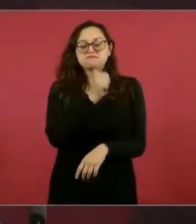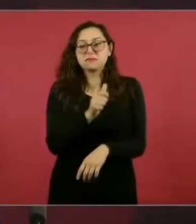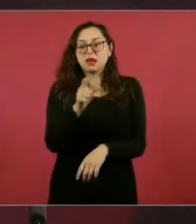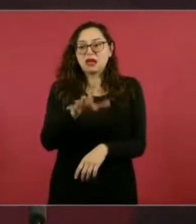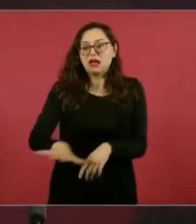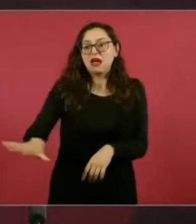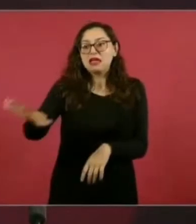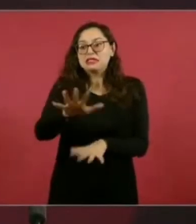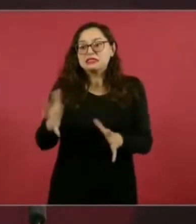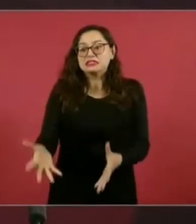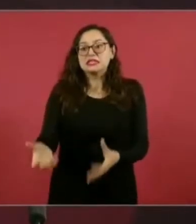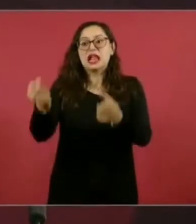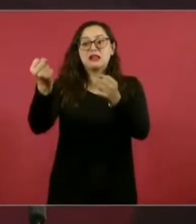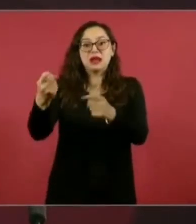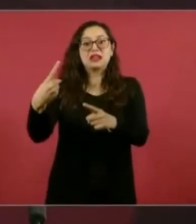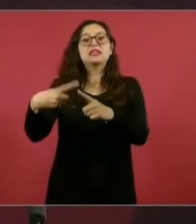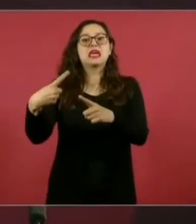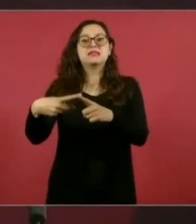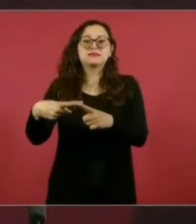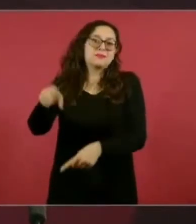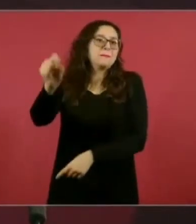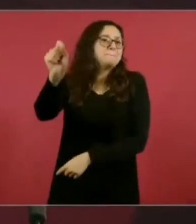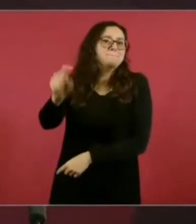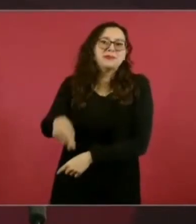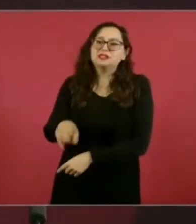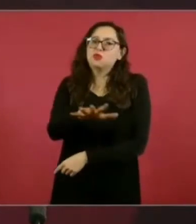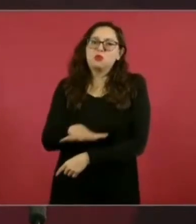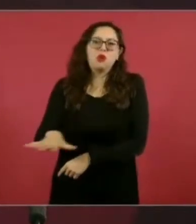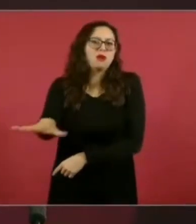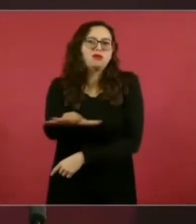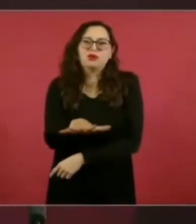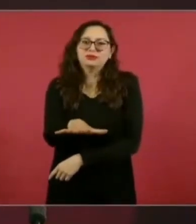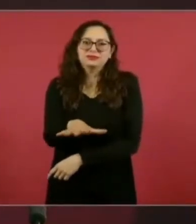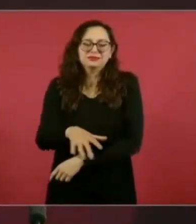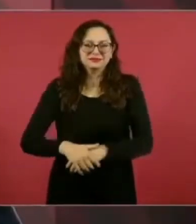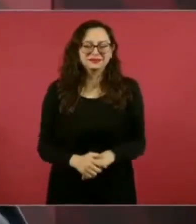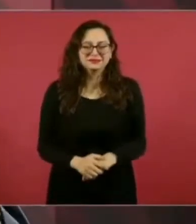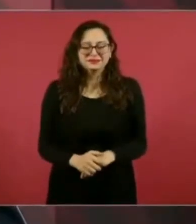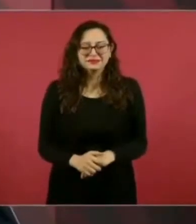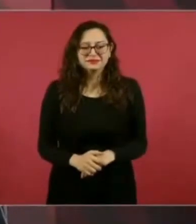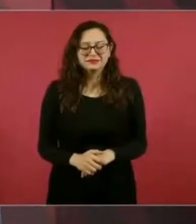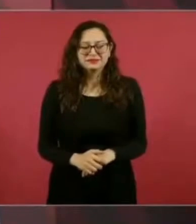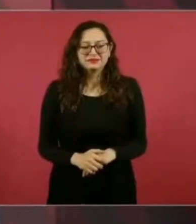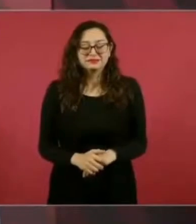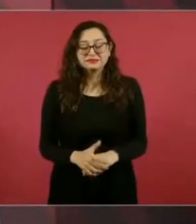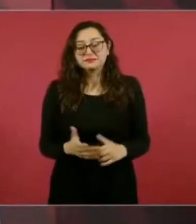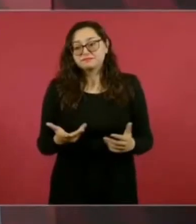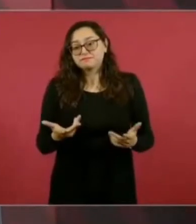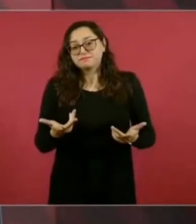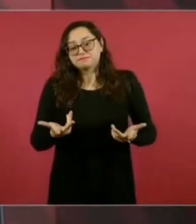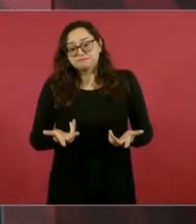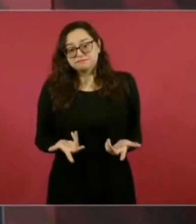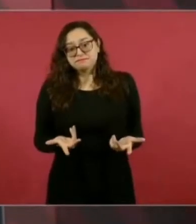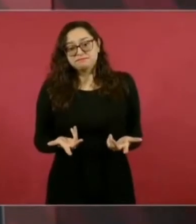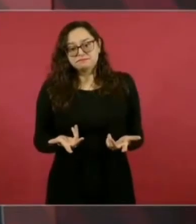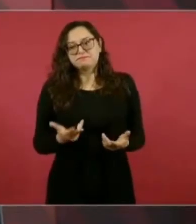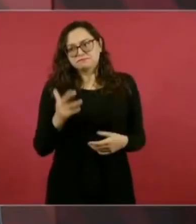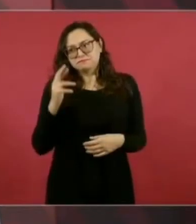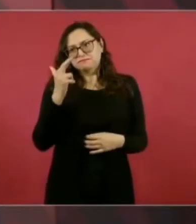puede salvar al pueblo. Entonces, Jaime es